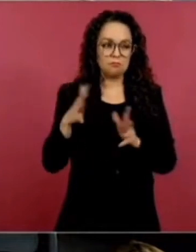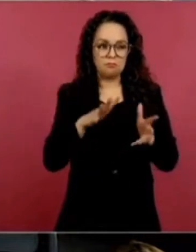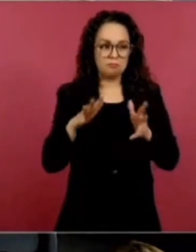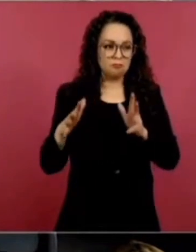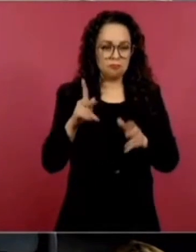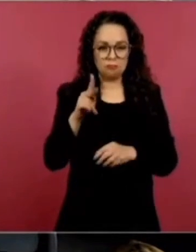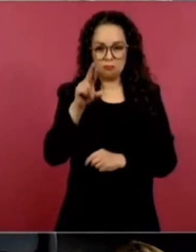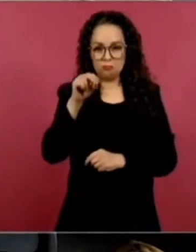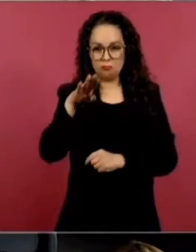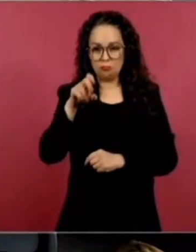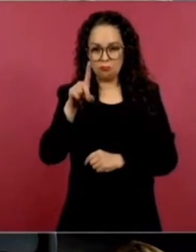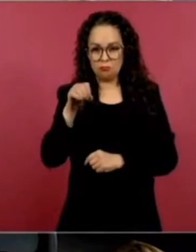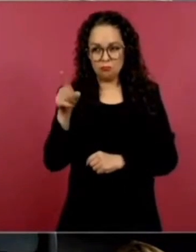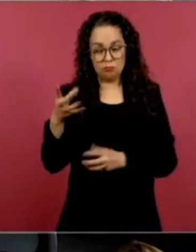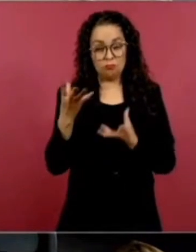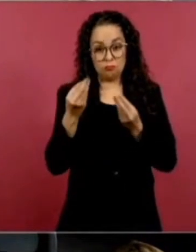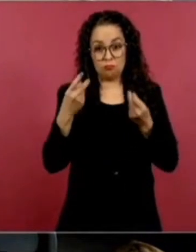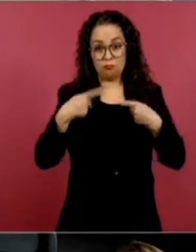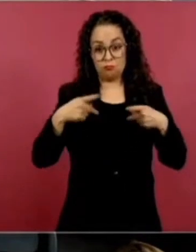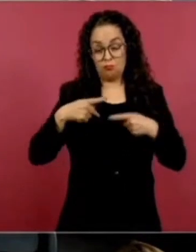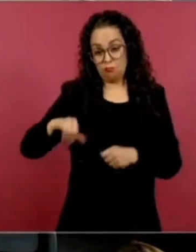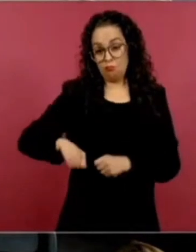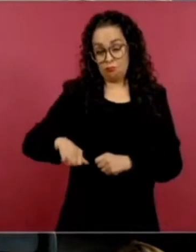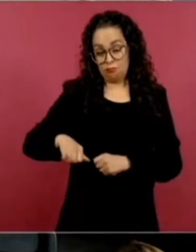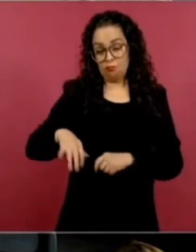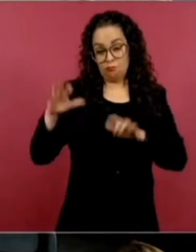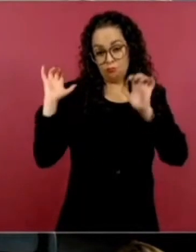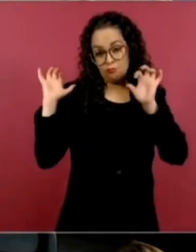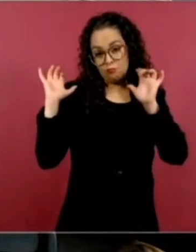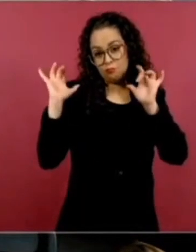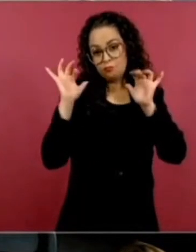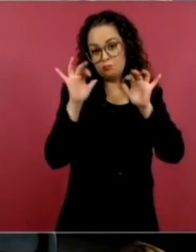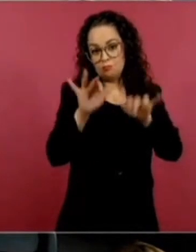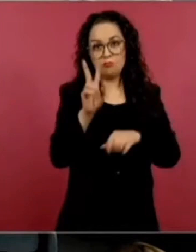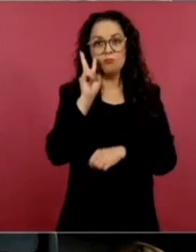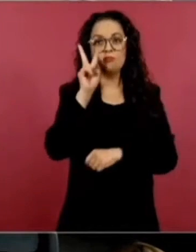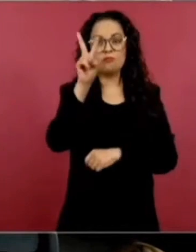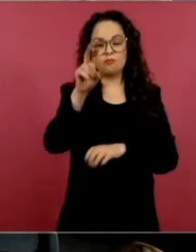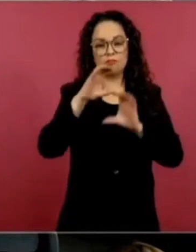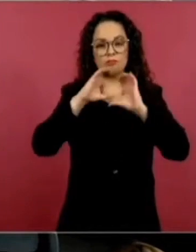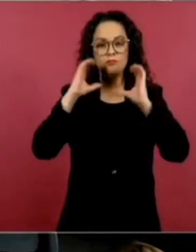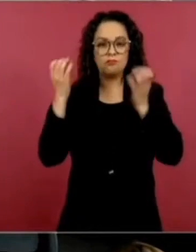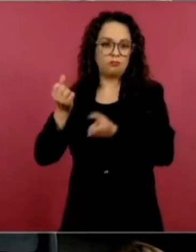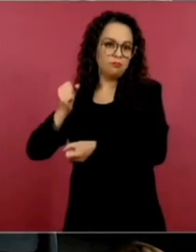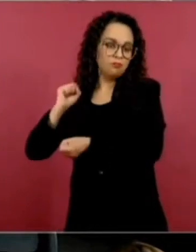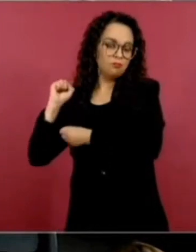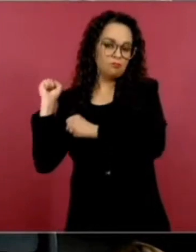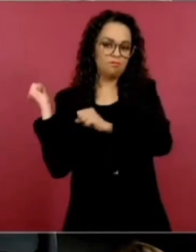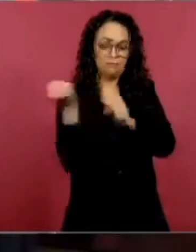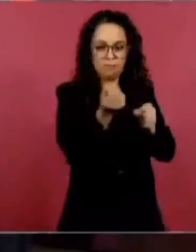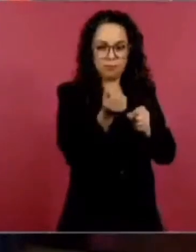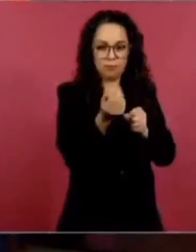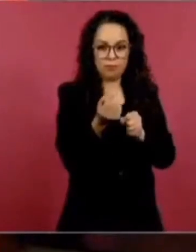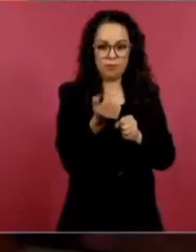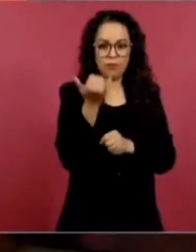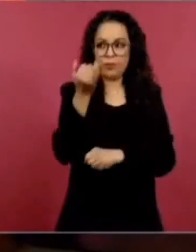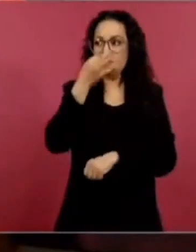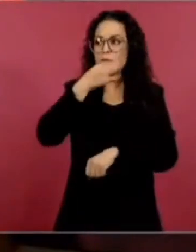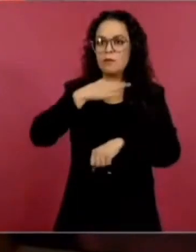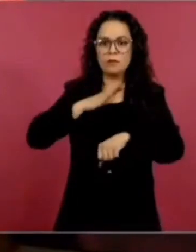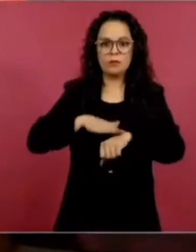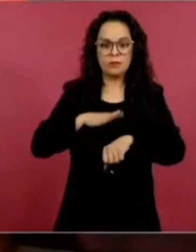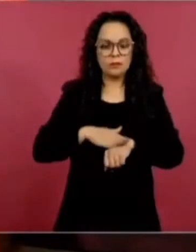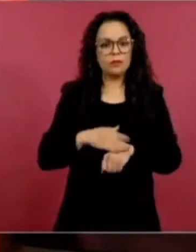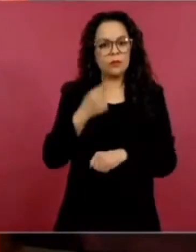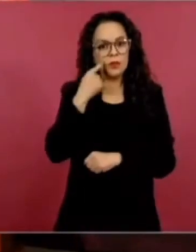tengo el dato de que está creciendo el número de asistentes a los